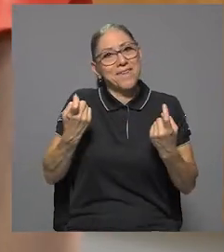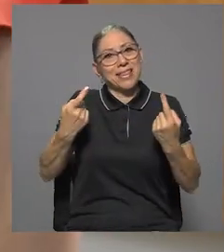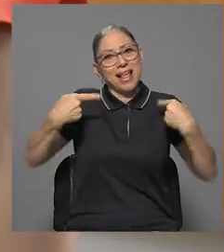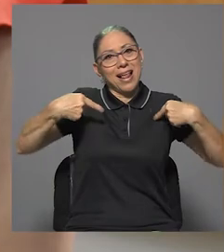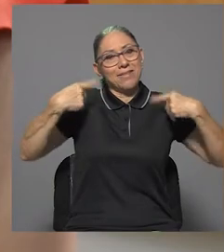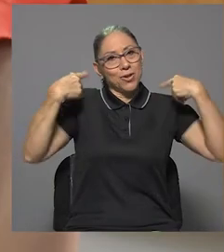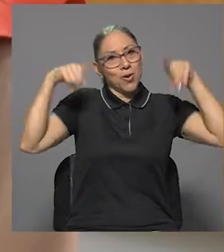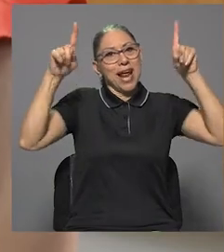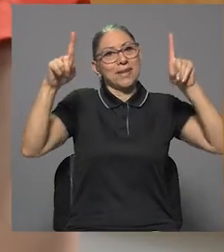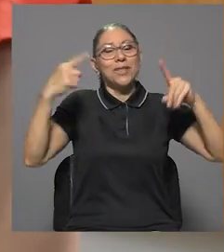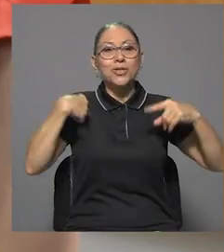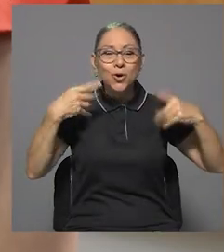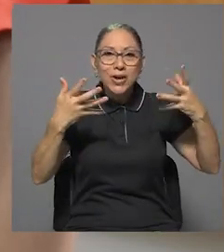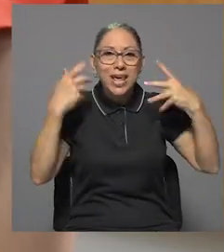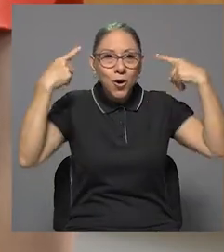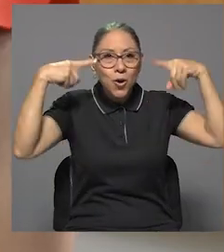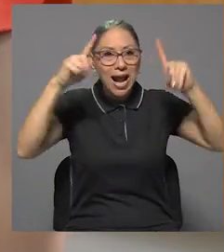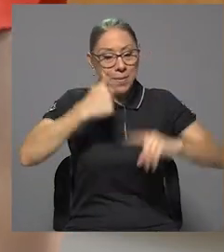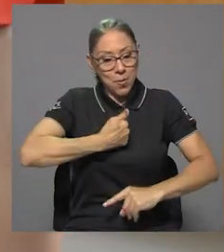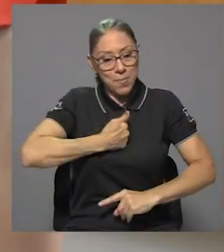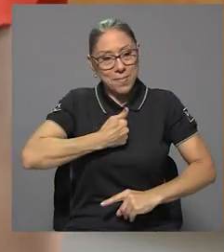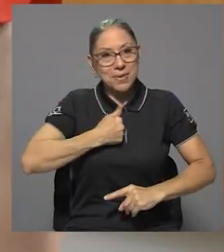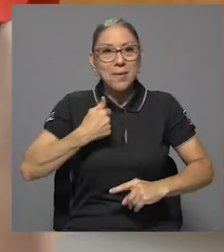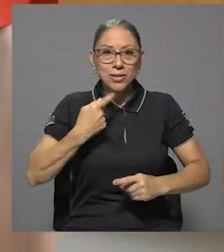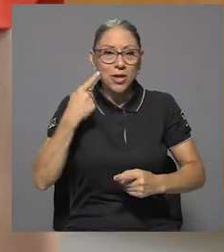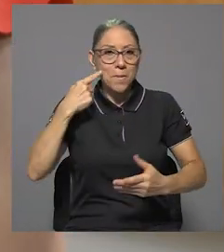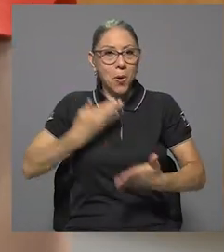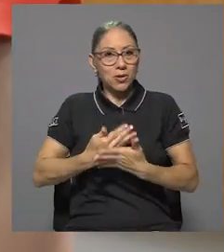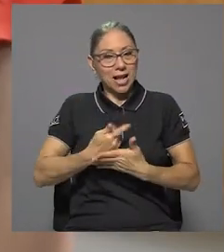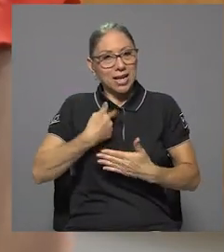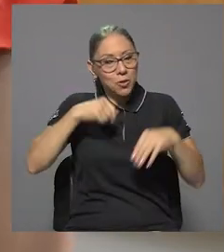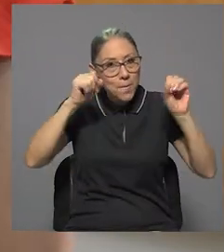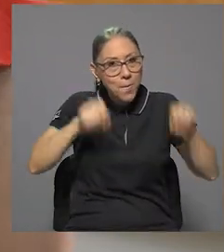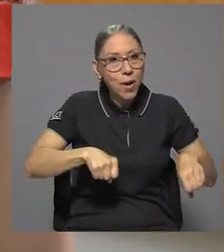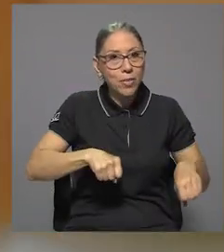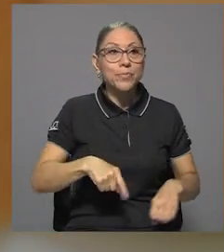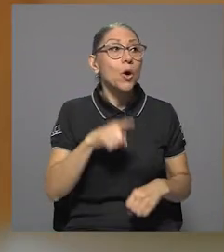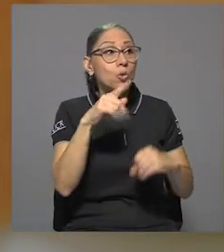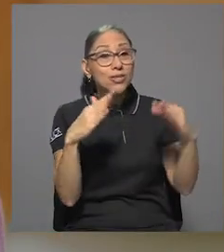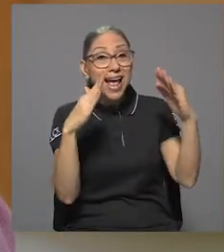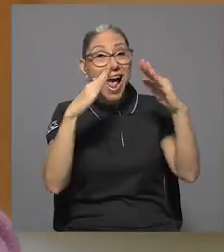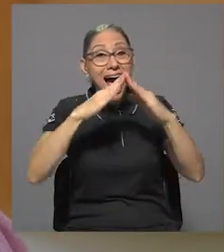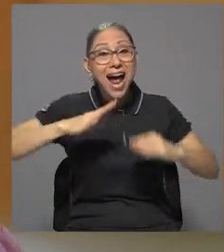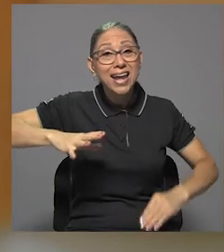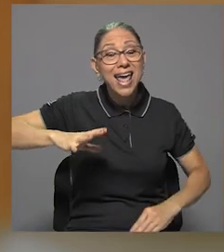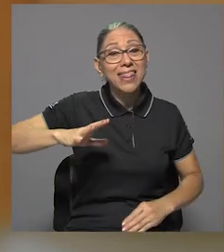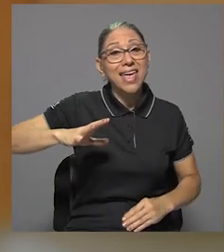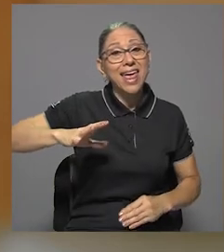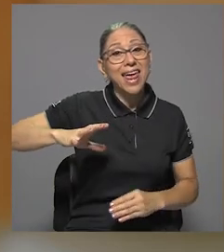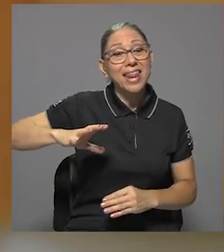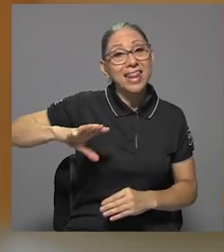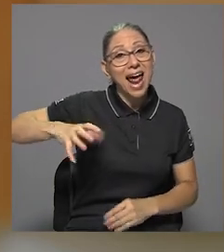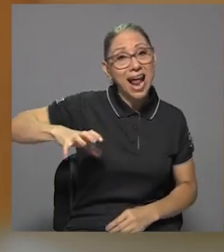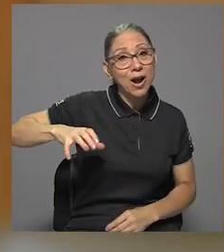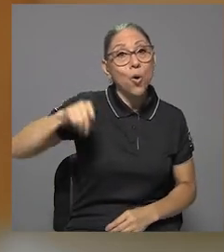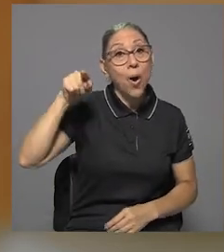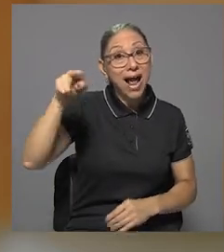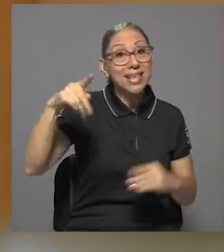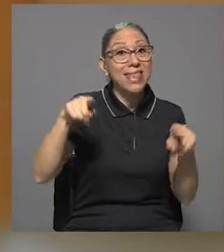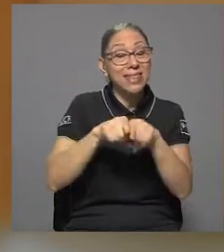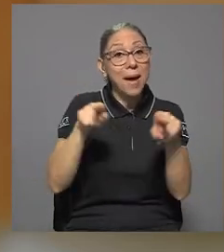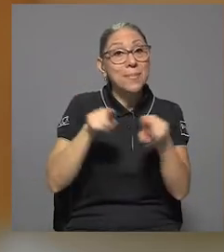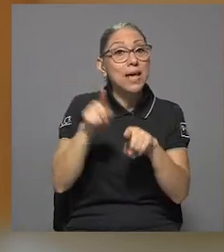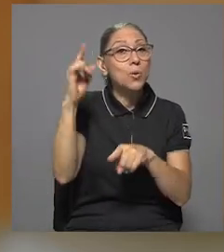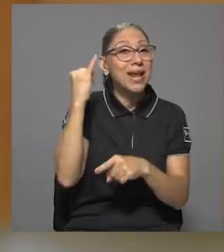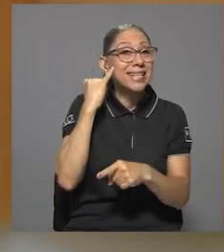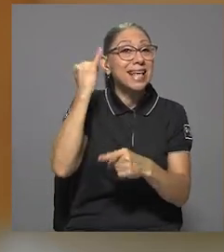lo quiero lograr por mí, demostrarme que yo también puedo en esta área. Vos sos de la área de Naranjo, allá tenés también una iniciativa, una